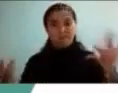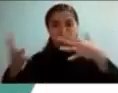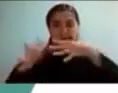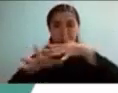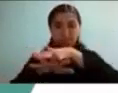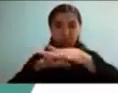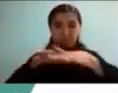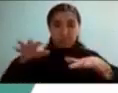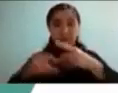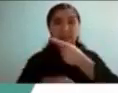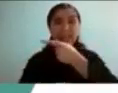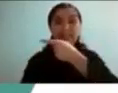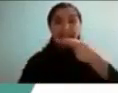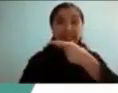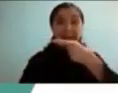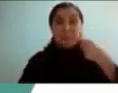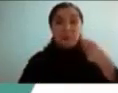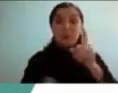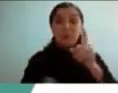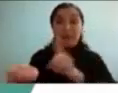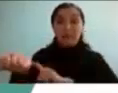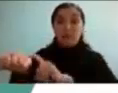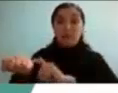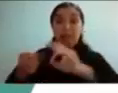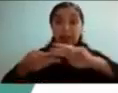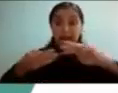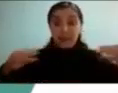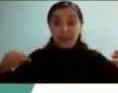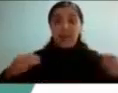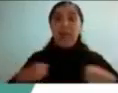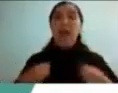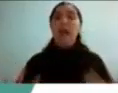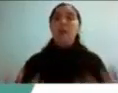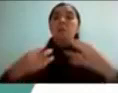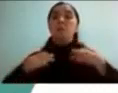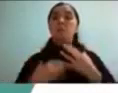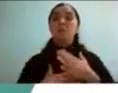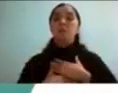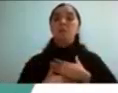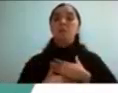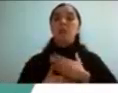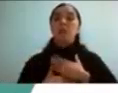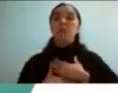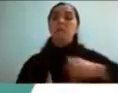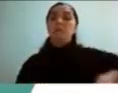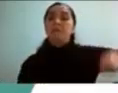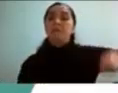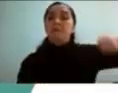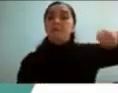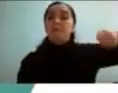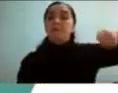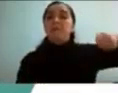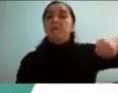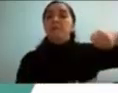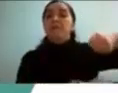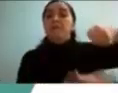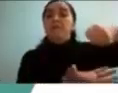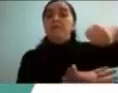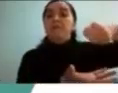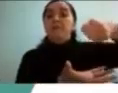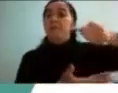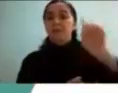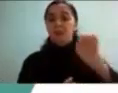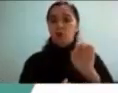es 100% genético no es que uno venga con un paquete de función ejecutiva esta es caja de herramientas toma a ver cómo lidias con el mundo sino que